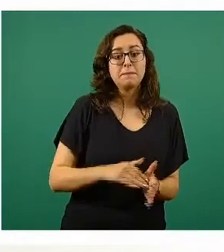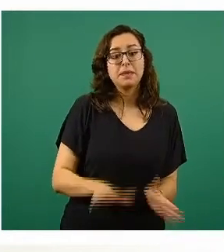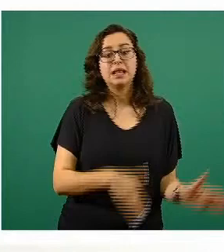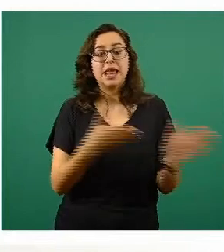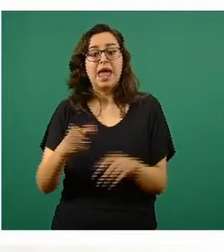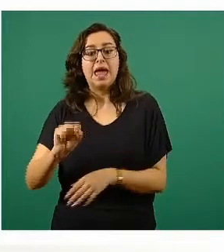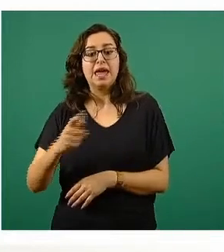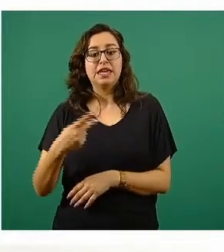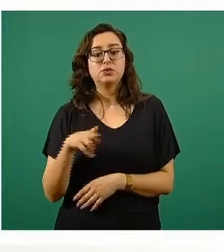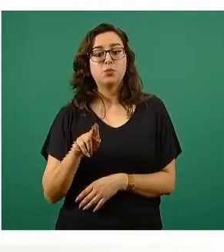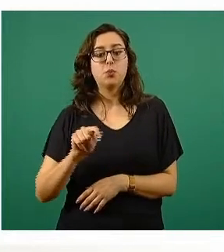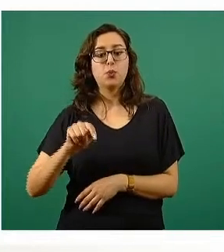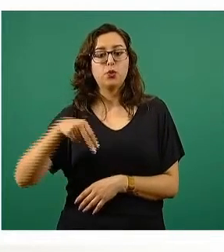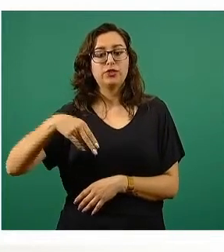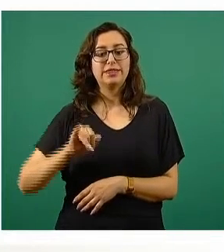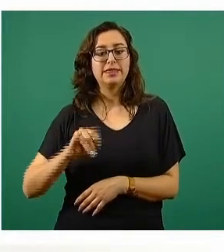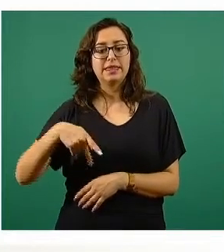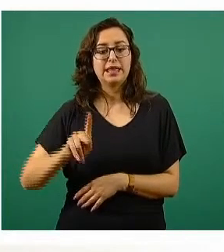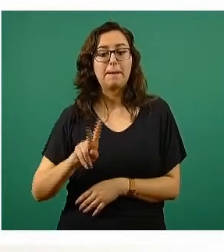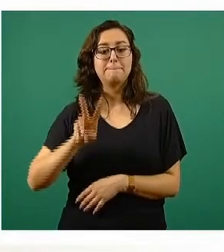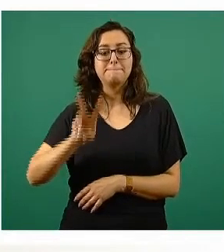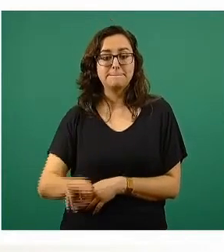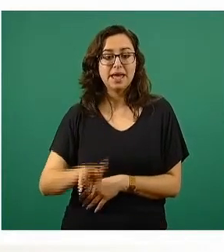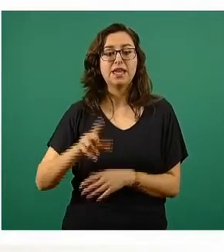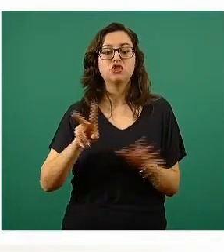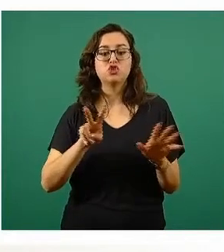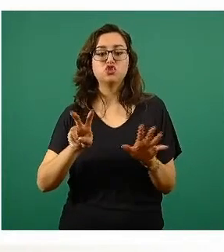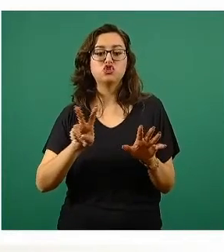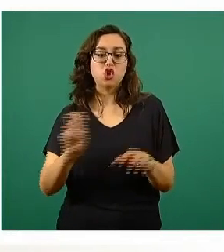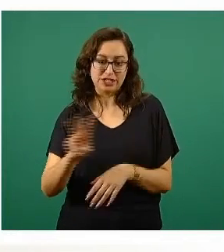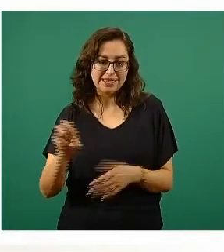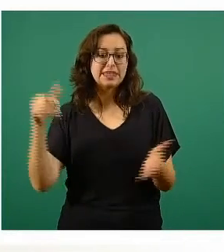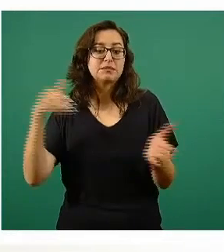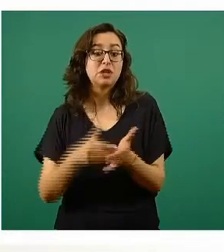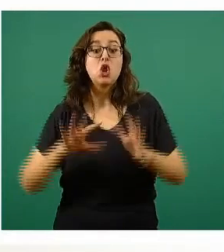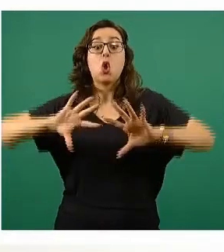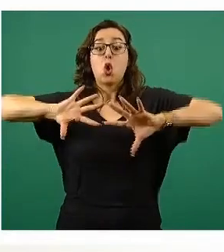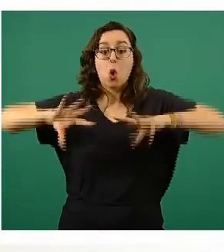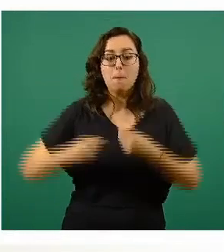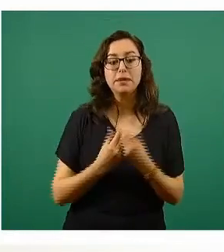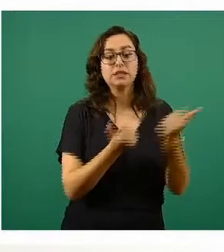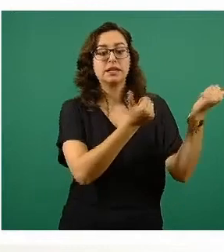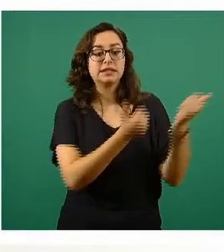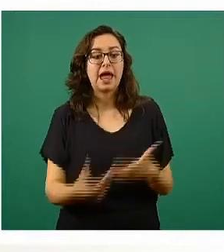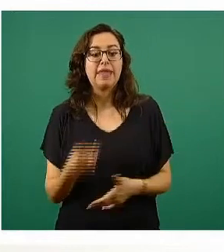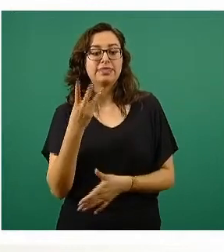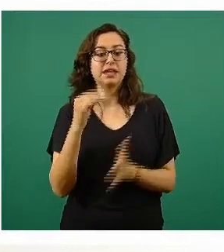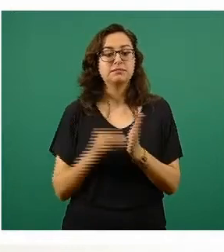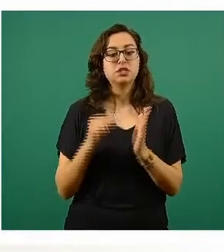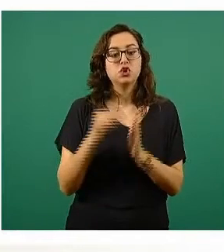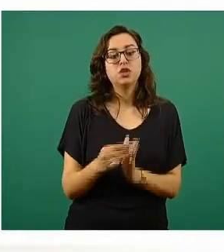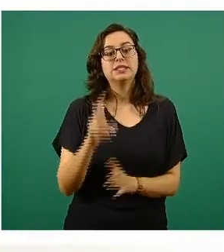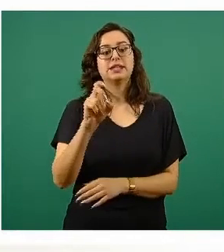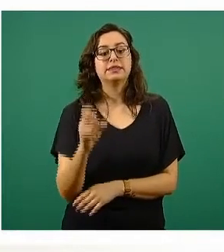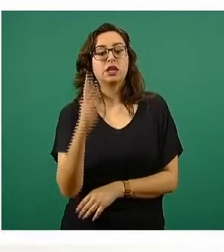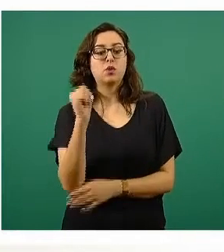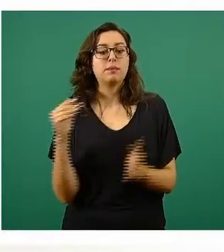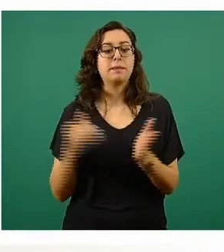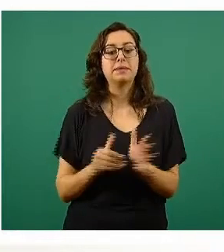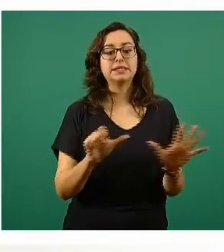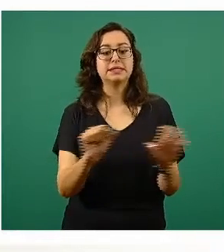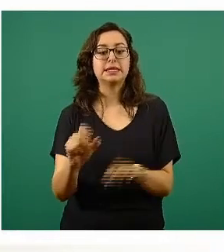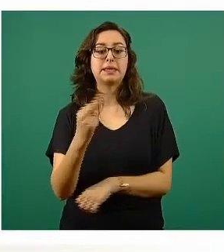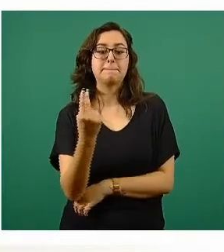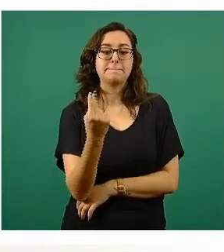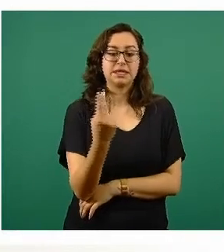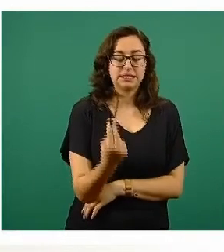.039.625 dosis de vacuna que se ha recibido y del cual el